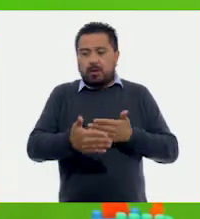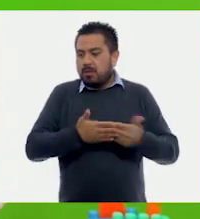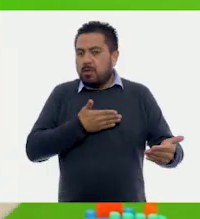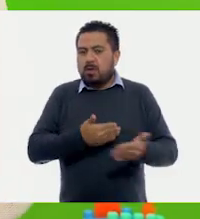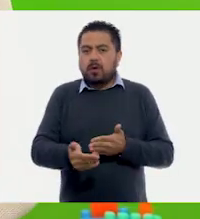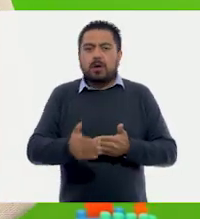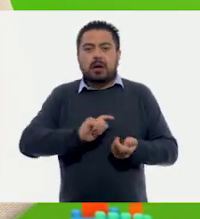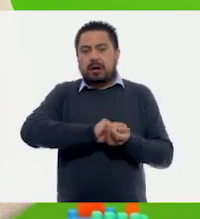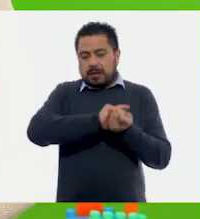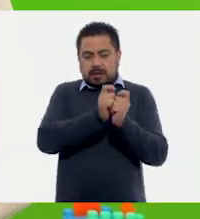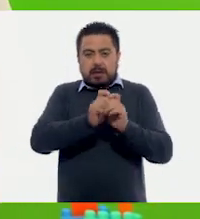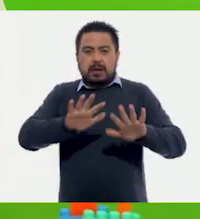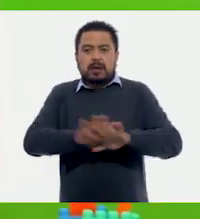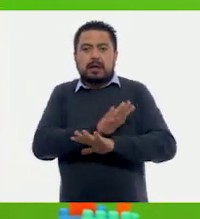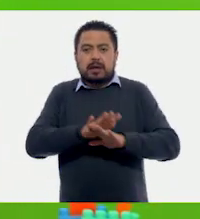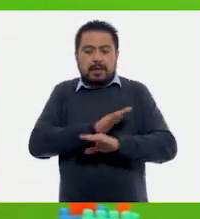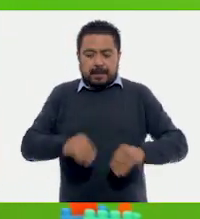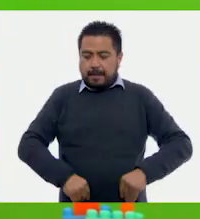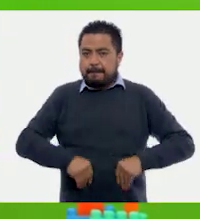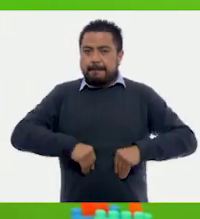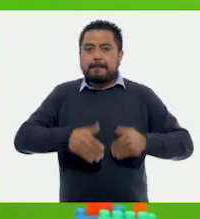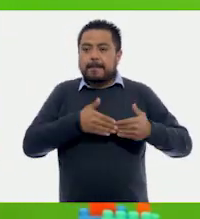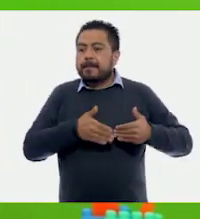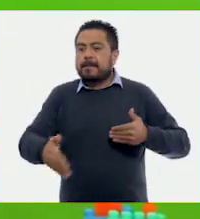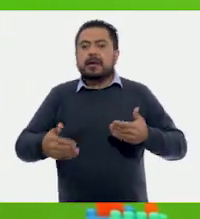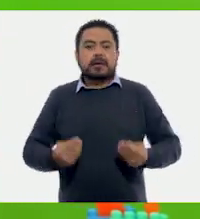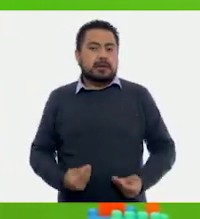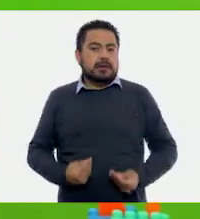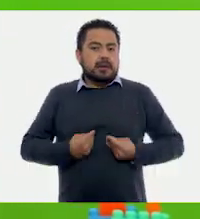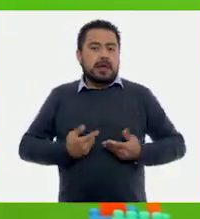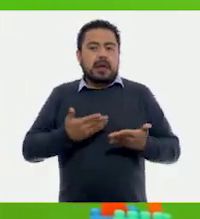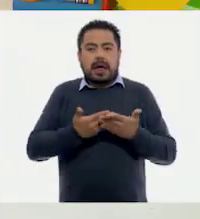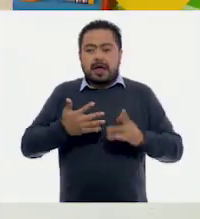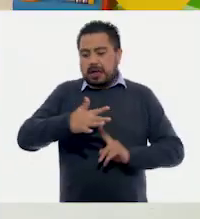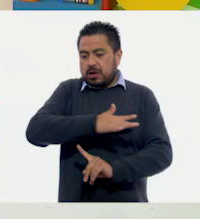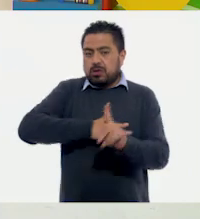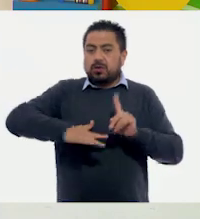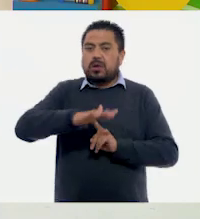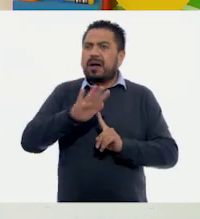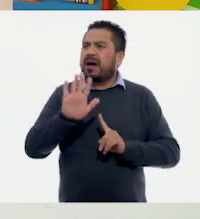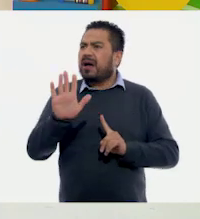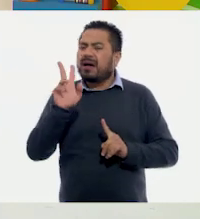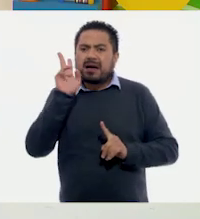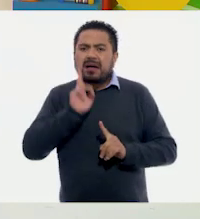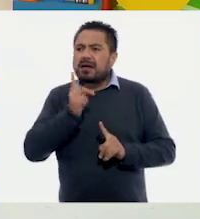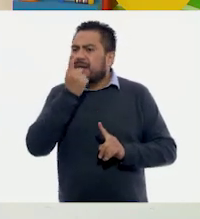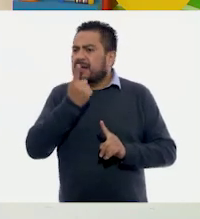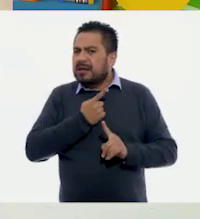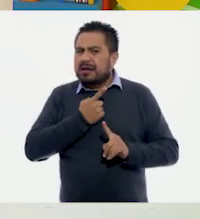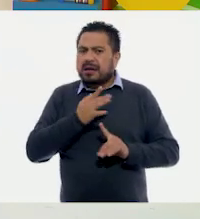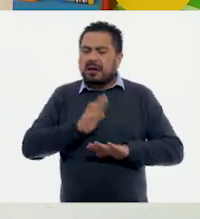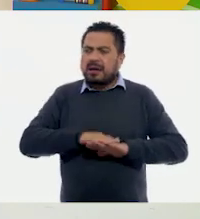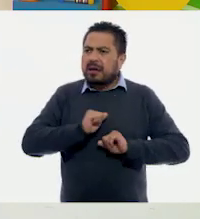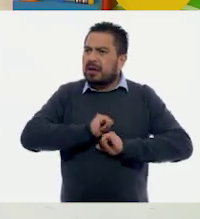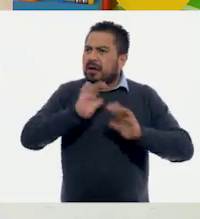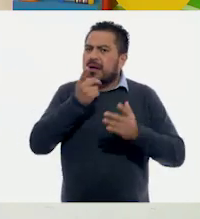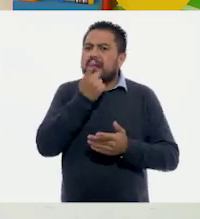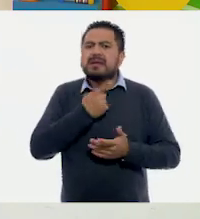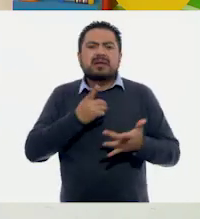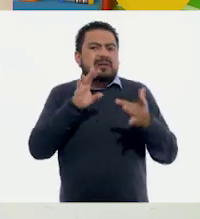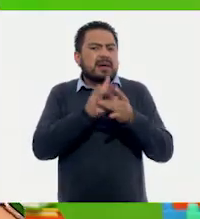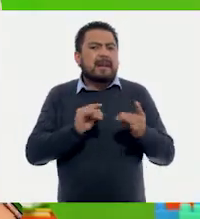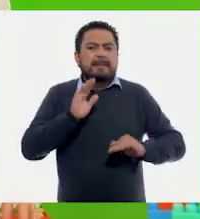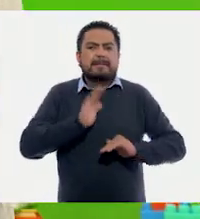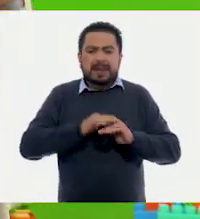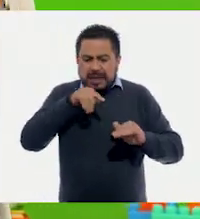y las transformaciones que vivimos a lo largo del tiempo en nuestros entornos. ¡Ay, a ver, a ver, a ver! Ya nos dejaste picados, ¿verdad? ¡Cuéntanos